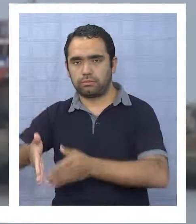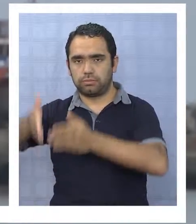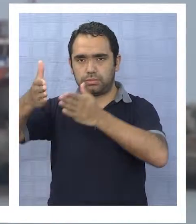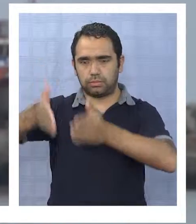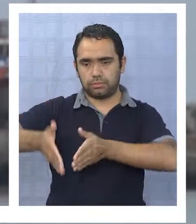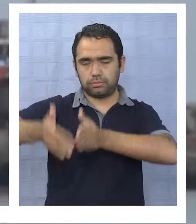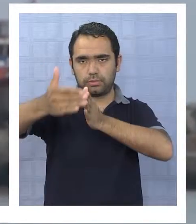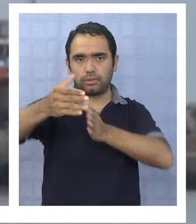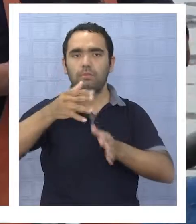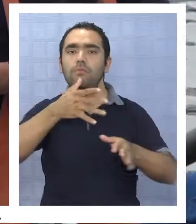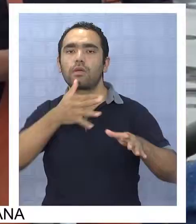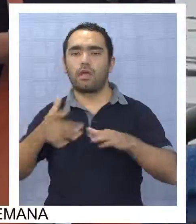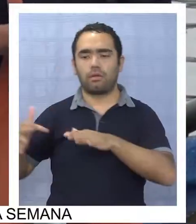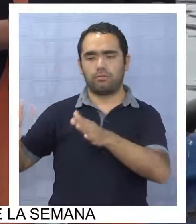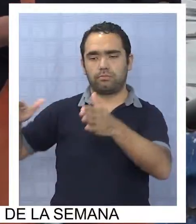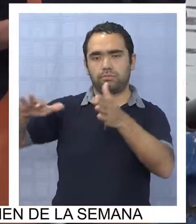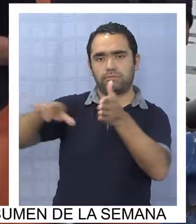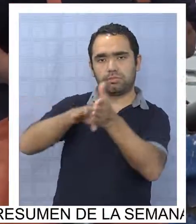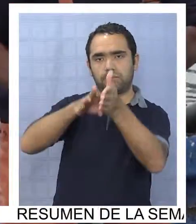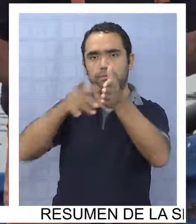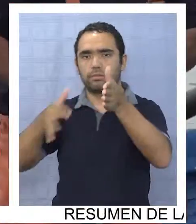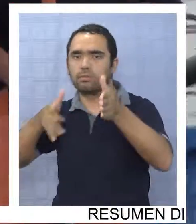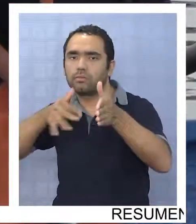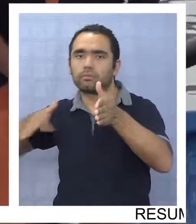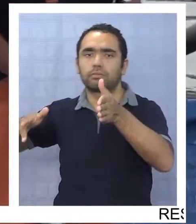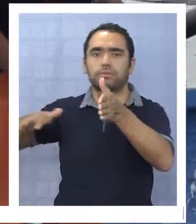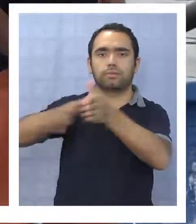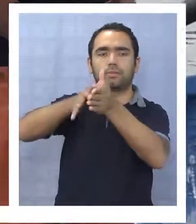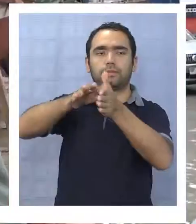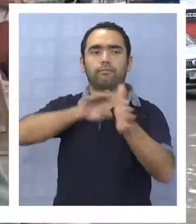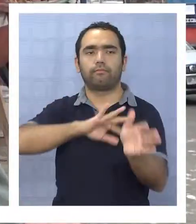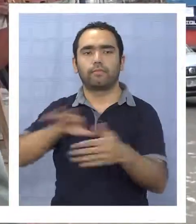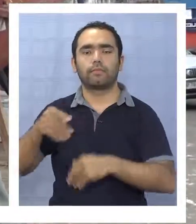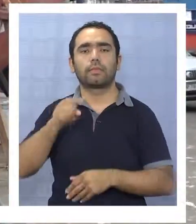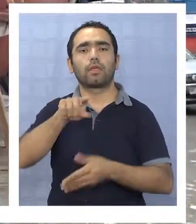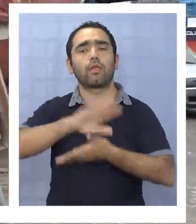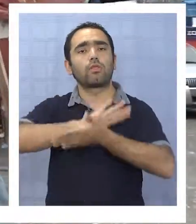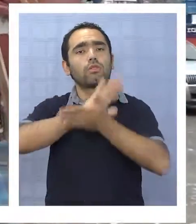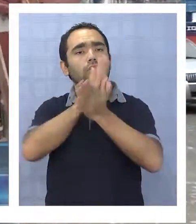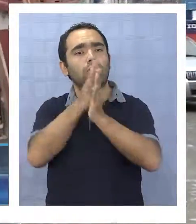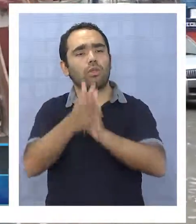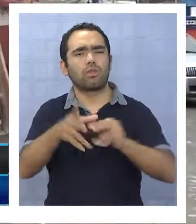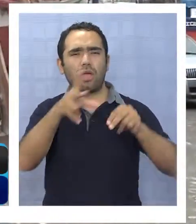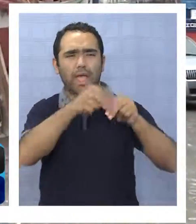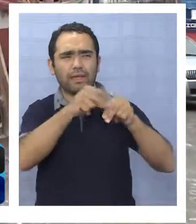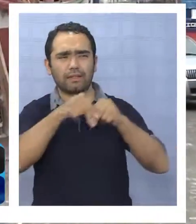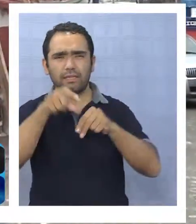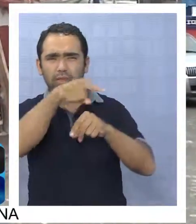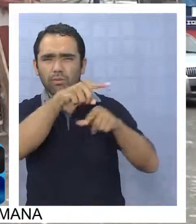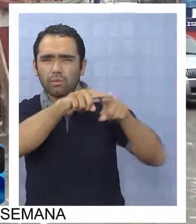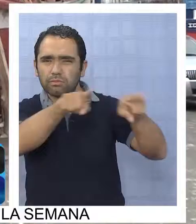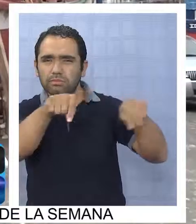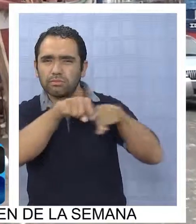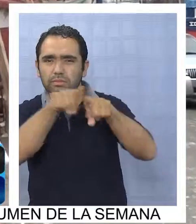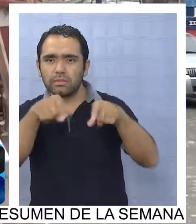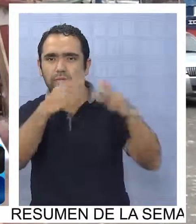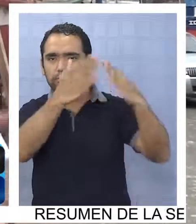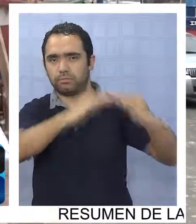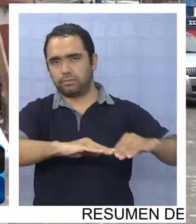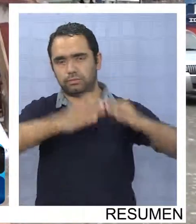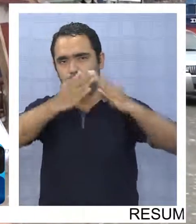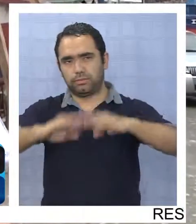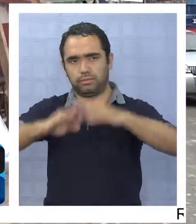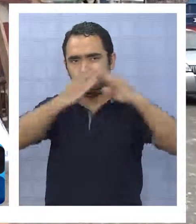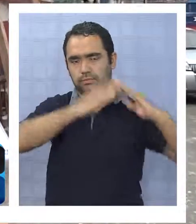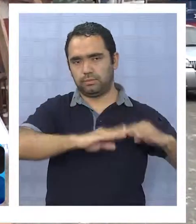marejadas ingresen hasta las instalaciones. Todos los boxes antiguos, esos se echan abajo y